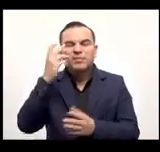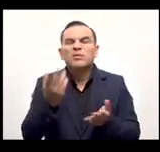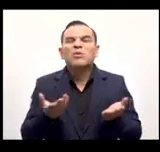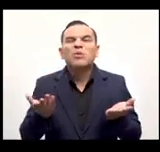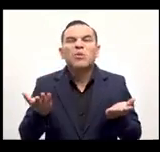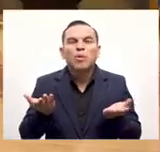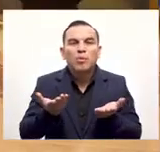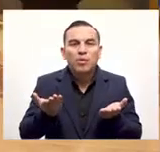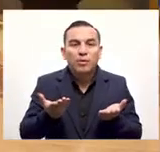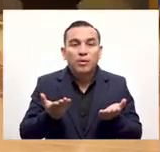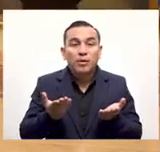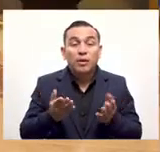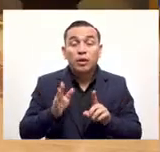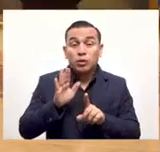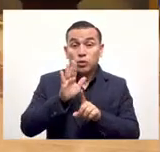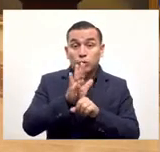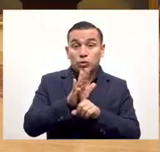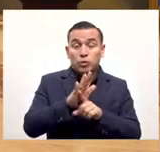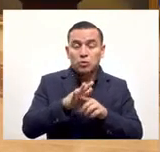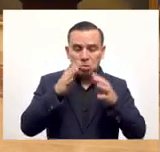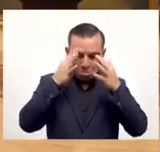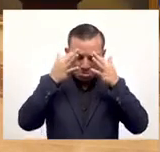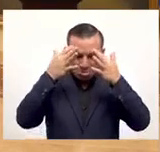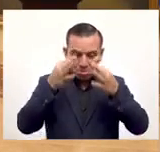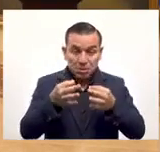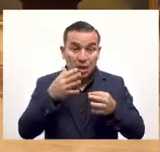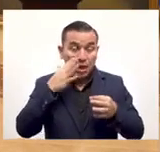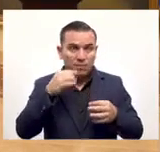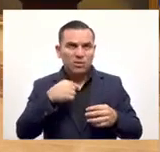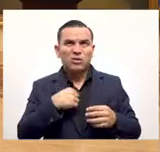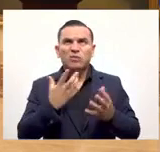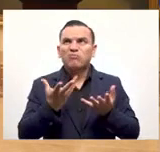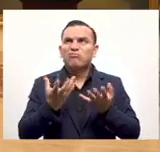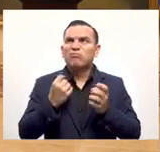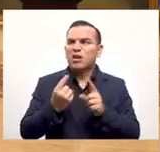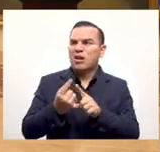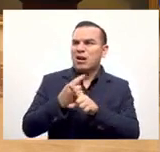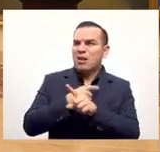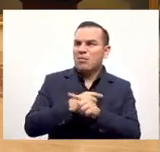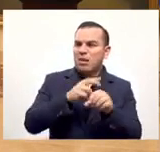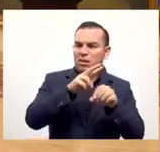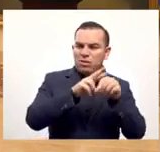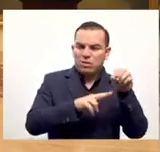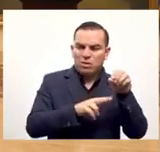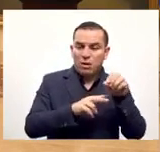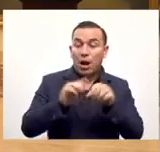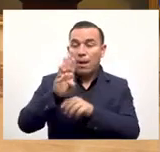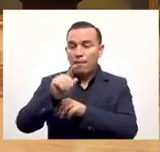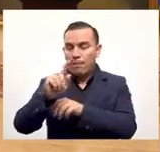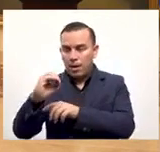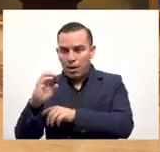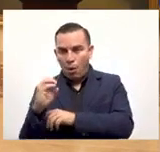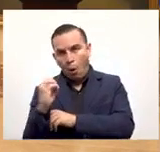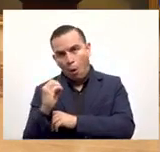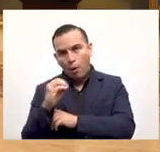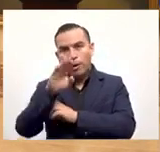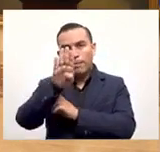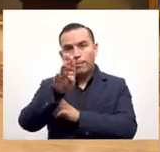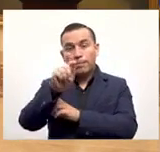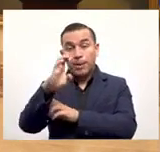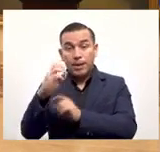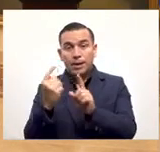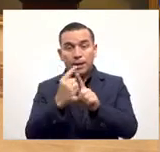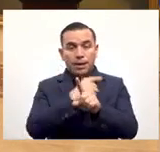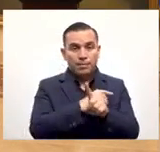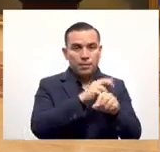se hace una conversión voluntaria alguien quiere convertir fondos de dólares a bitcoin o bitcoin a dólares aunque el bono va a